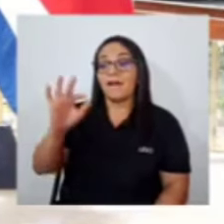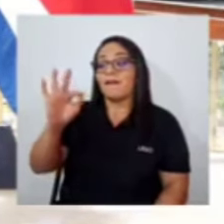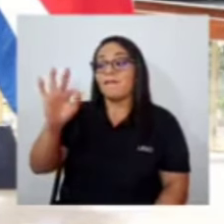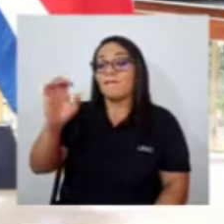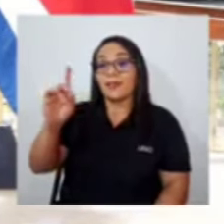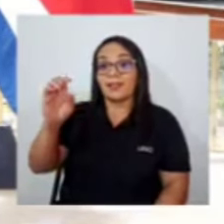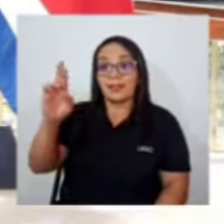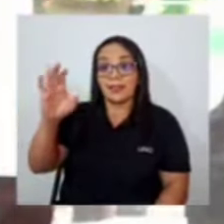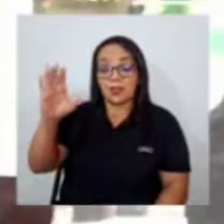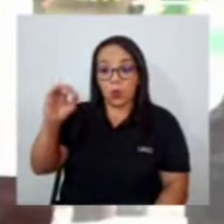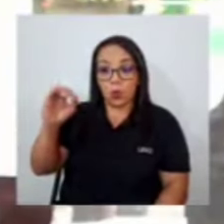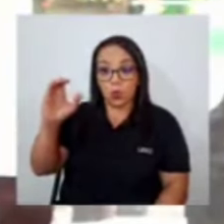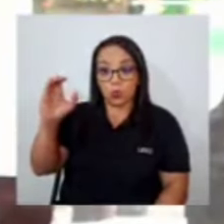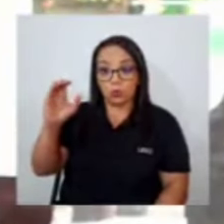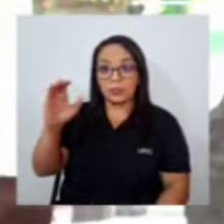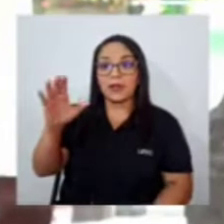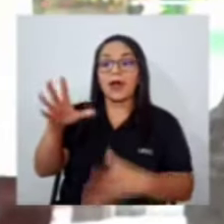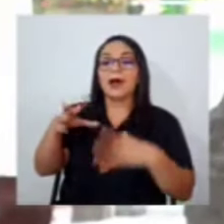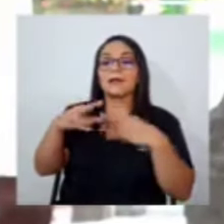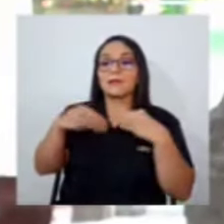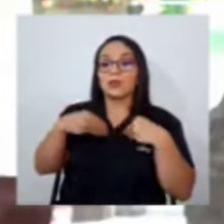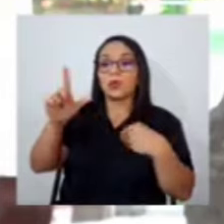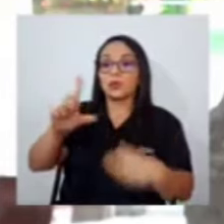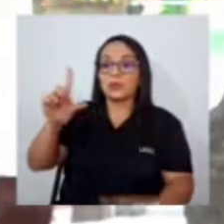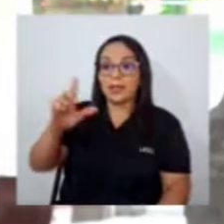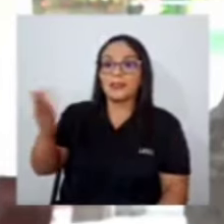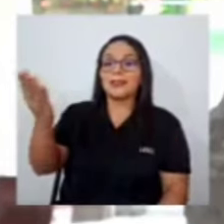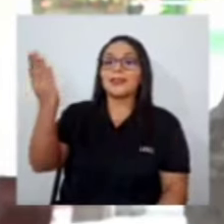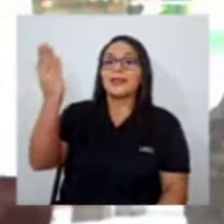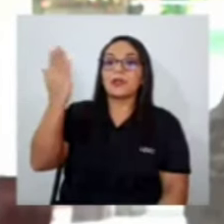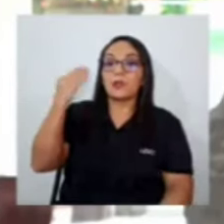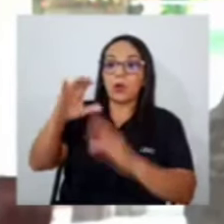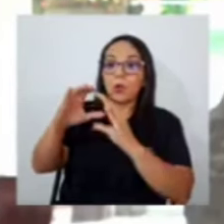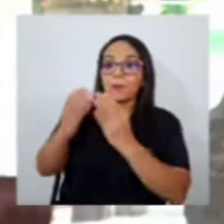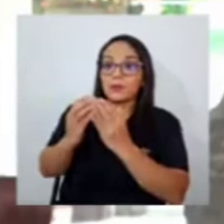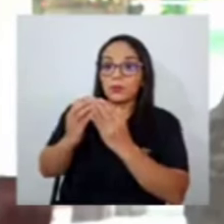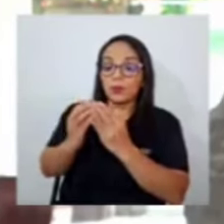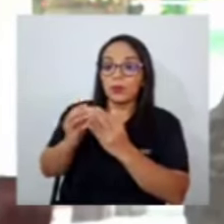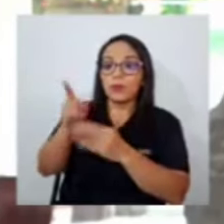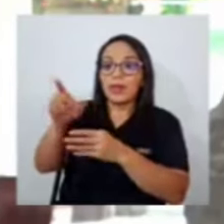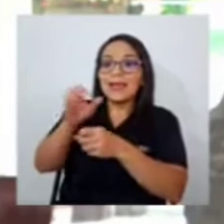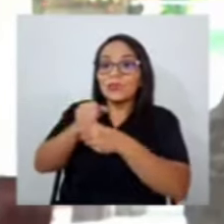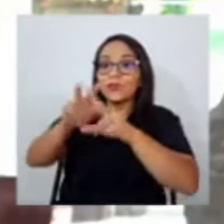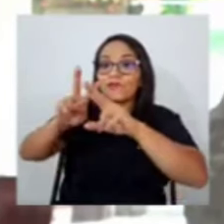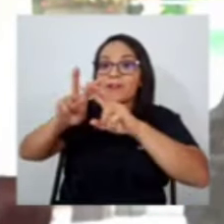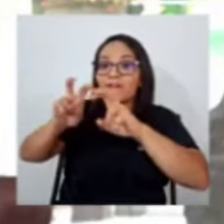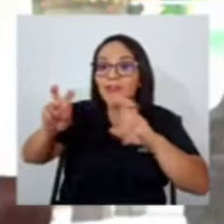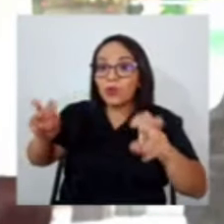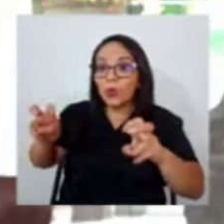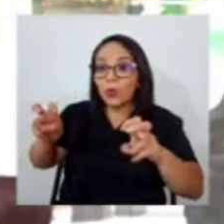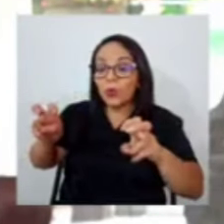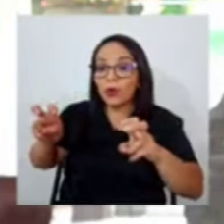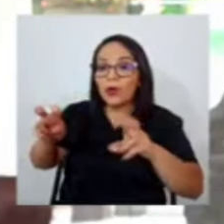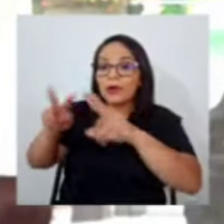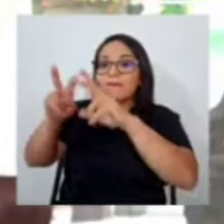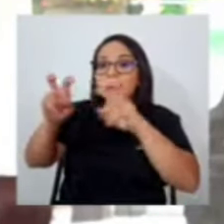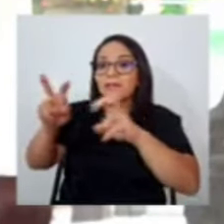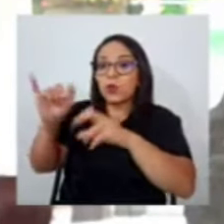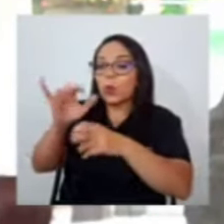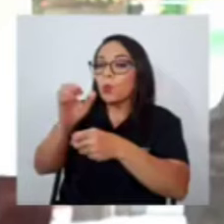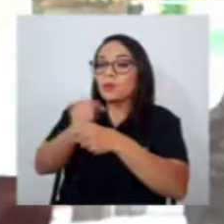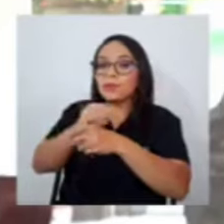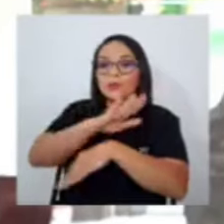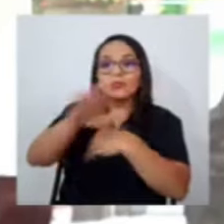reconoció el lunes anterior en la comisión fue que él hizo revisión pero revisión como hacemos todos los que